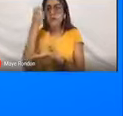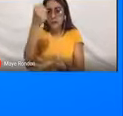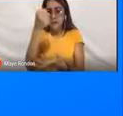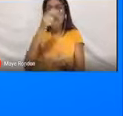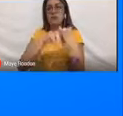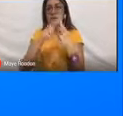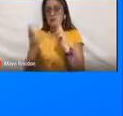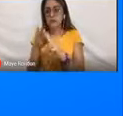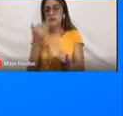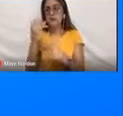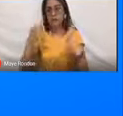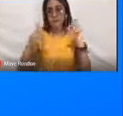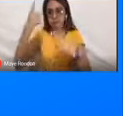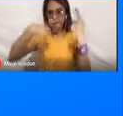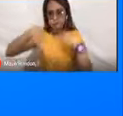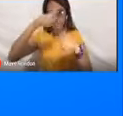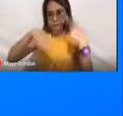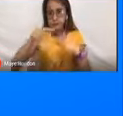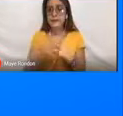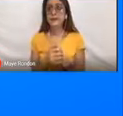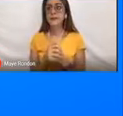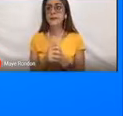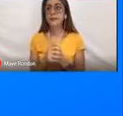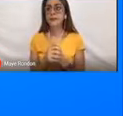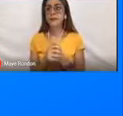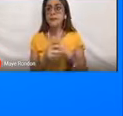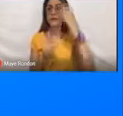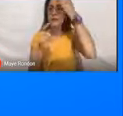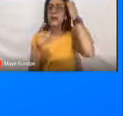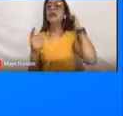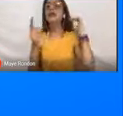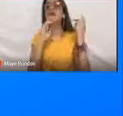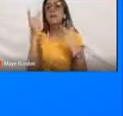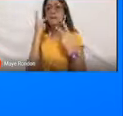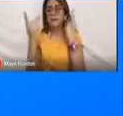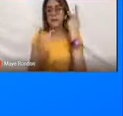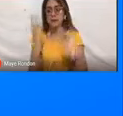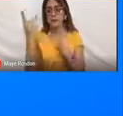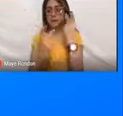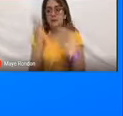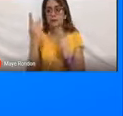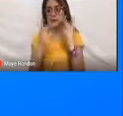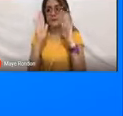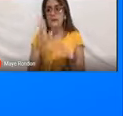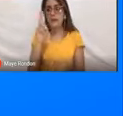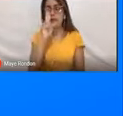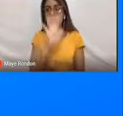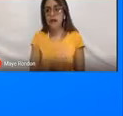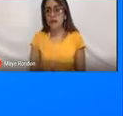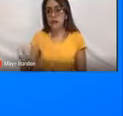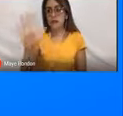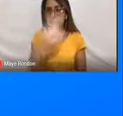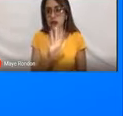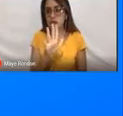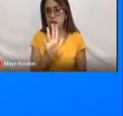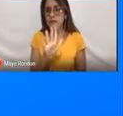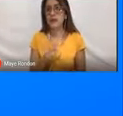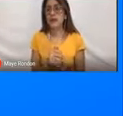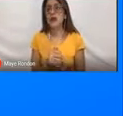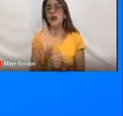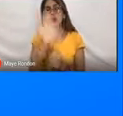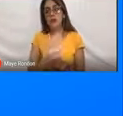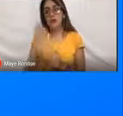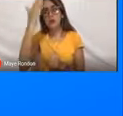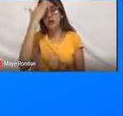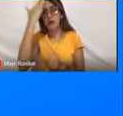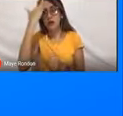turístico. Y los visitantes, nuestros visitantes nacionales y extranjeros. Ustedes saben